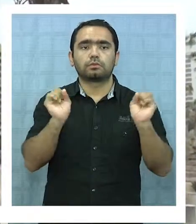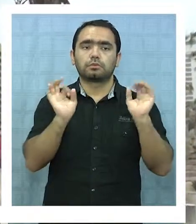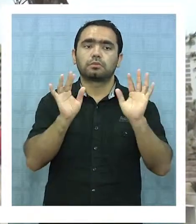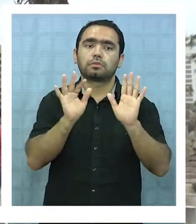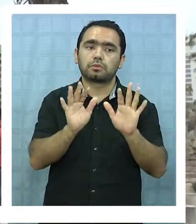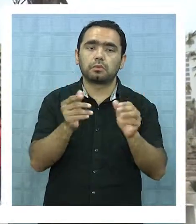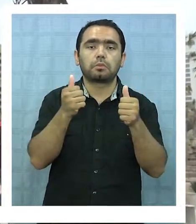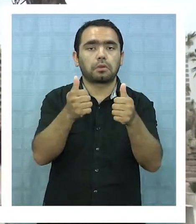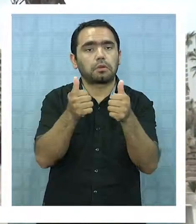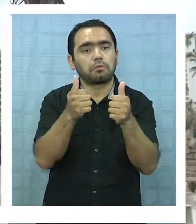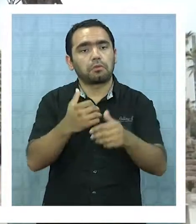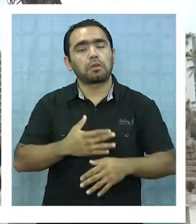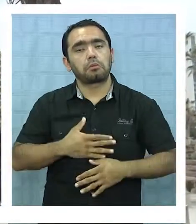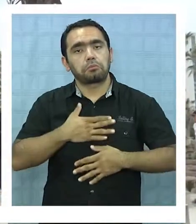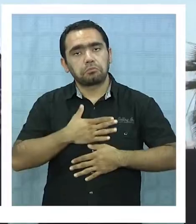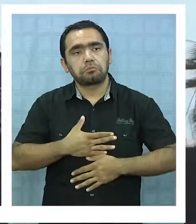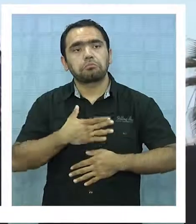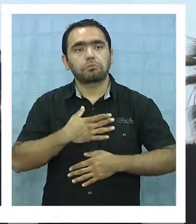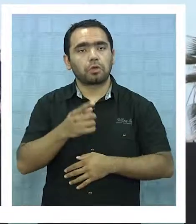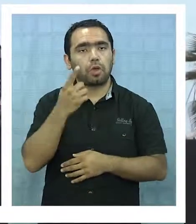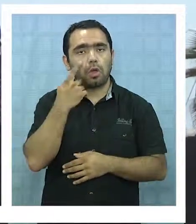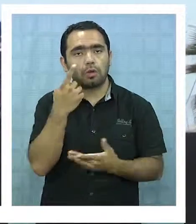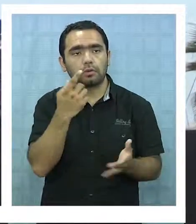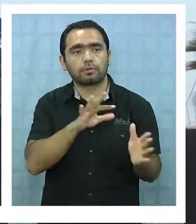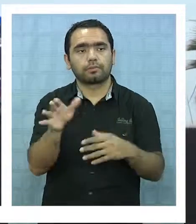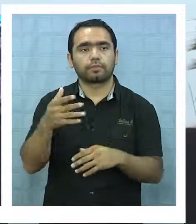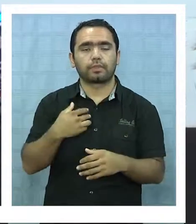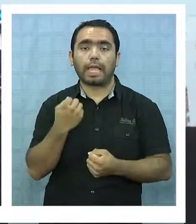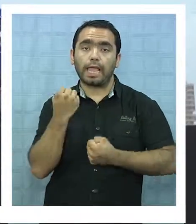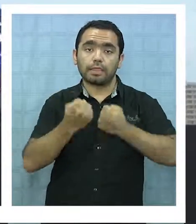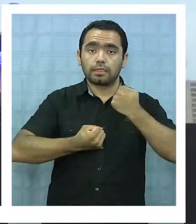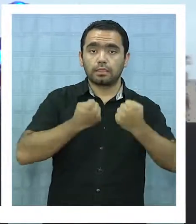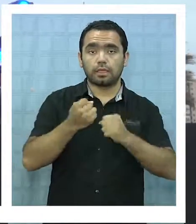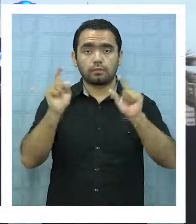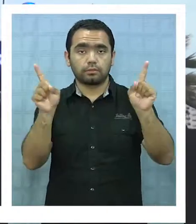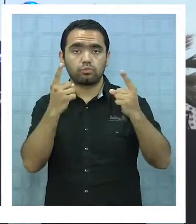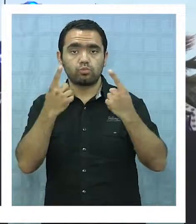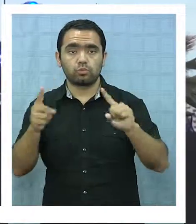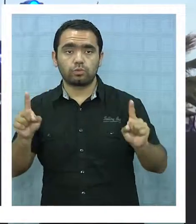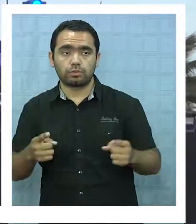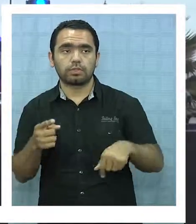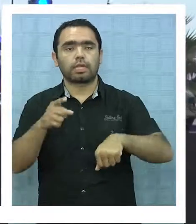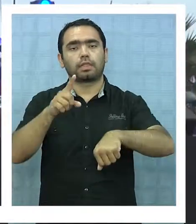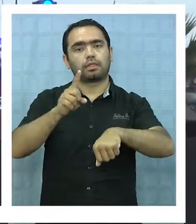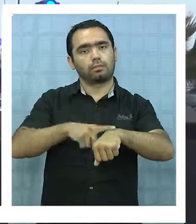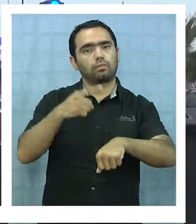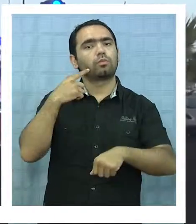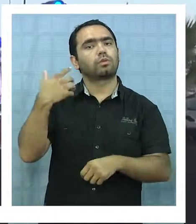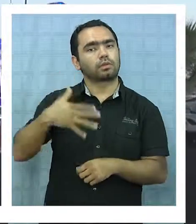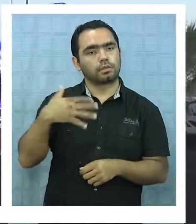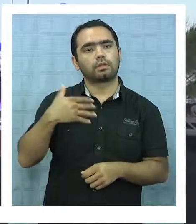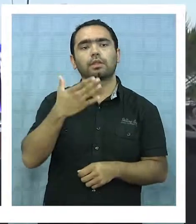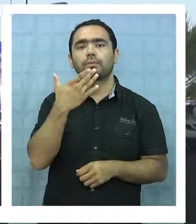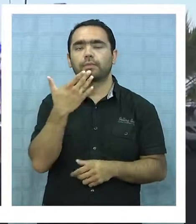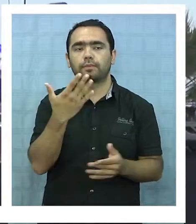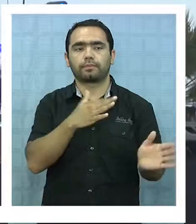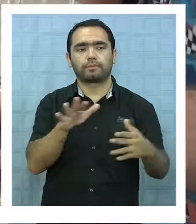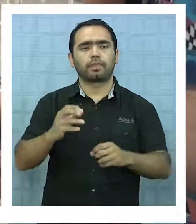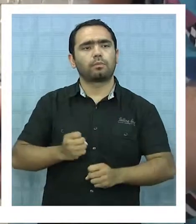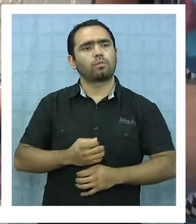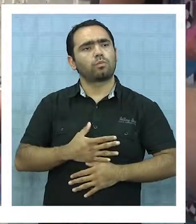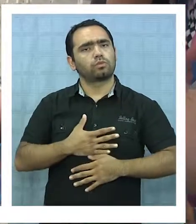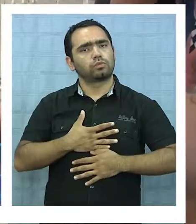bien, muy bien, buena recepción. La danza y la música folclórica también tuvieron su momento en el Día de la Música. Muy